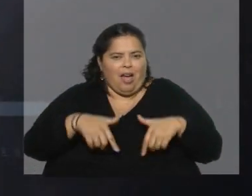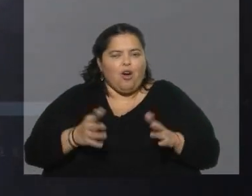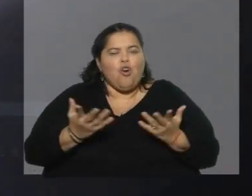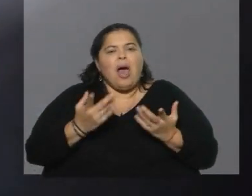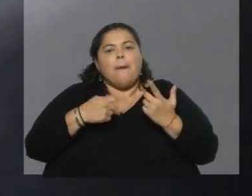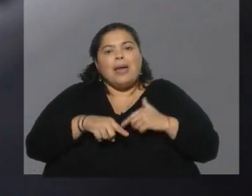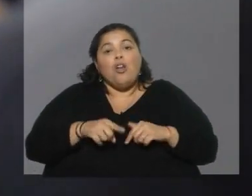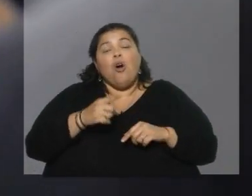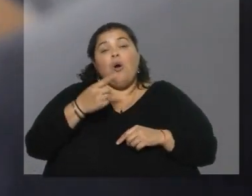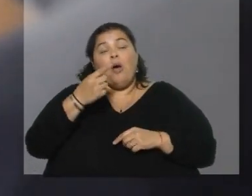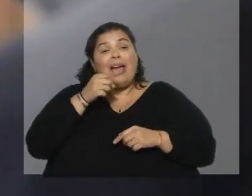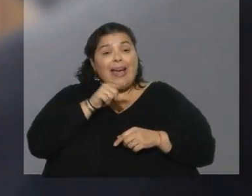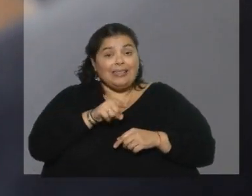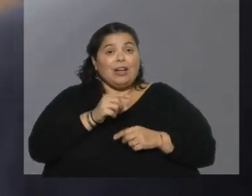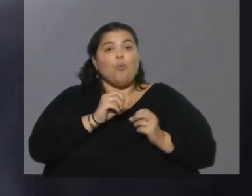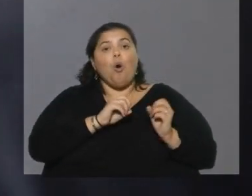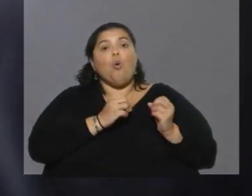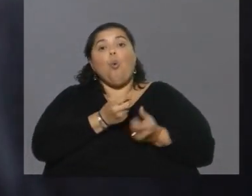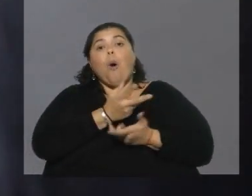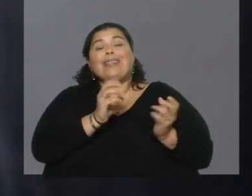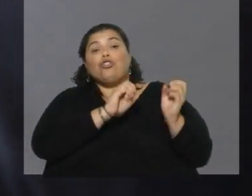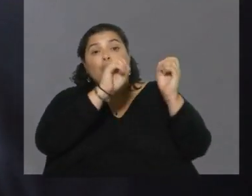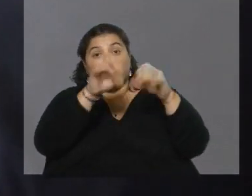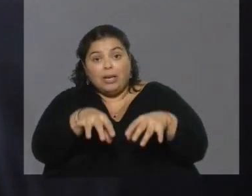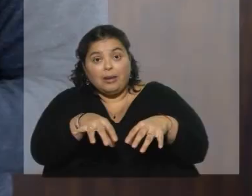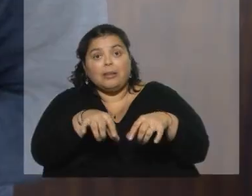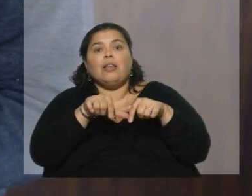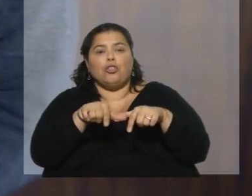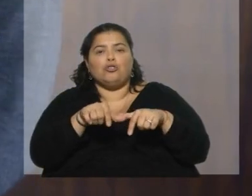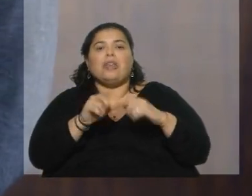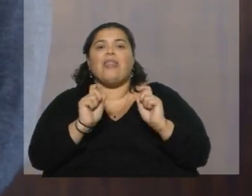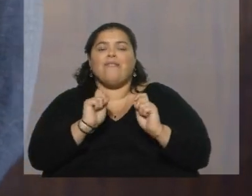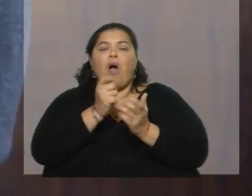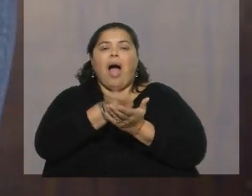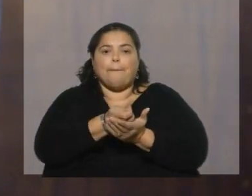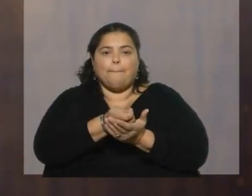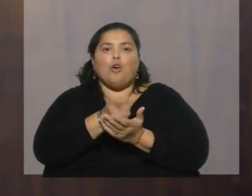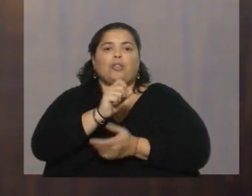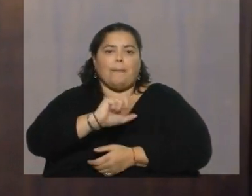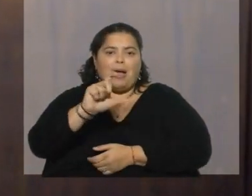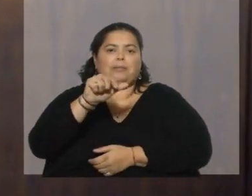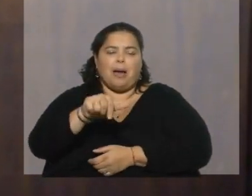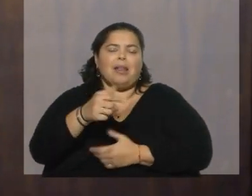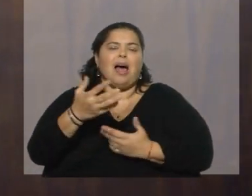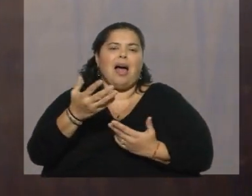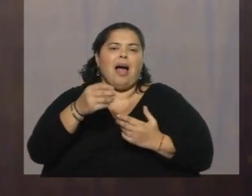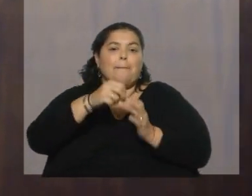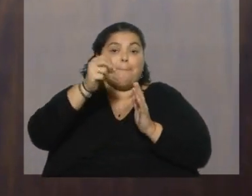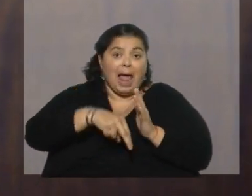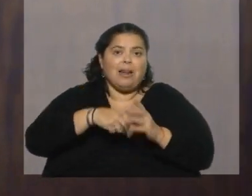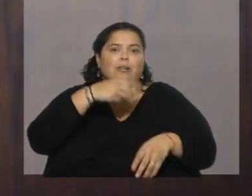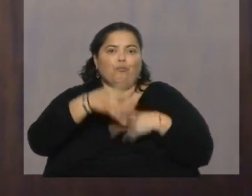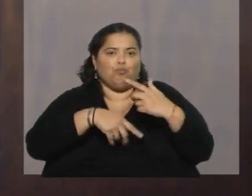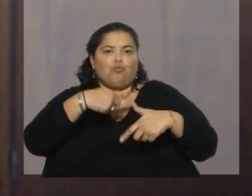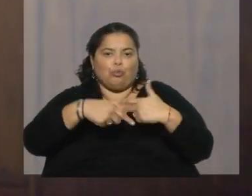básicamente es proporcional al vertido. Cuantos más envases vierto, más debo aportar al plan de gestión de envases para que funcionen.